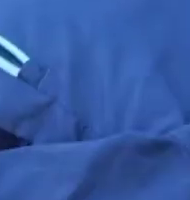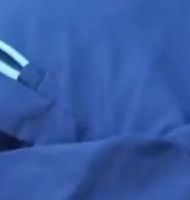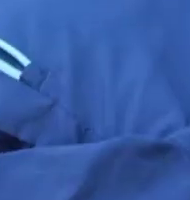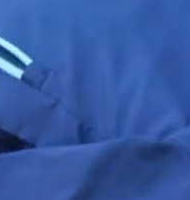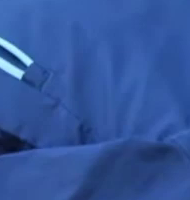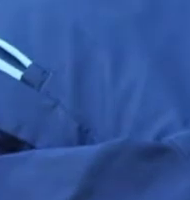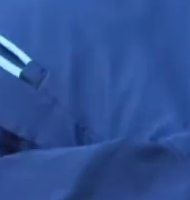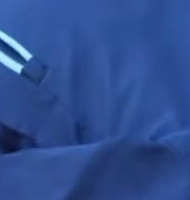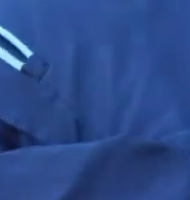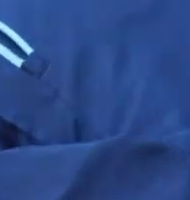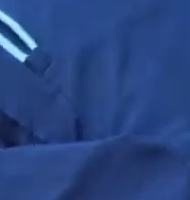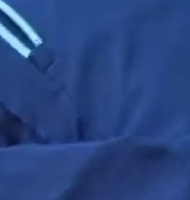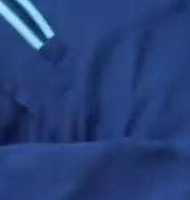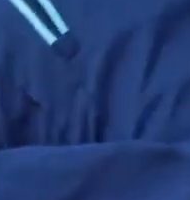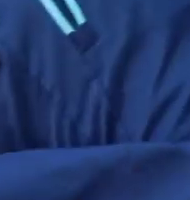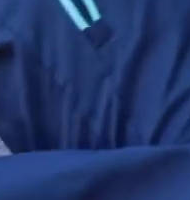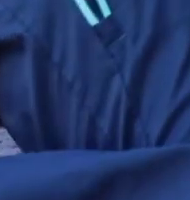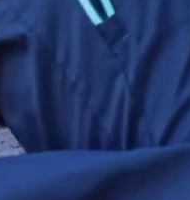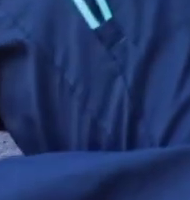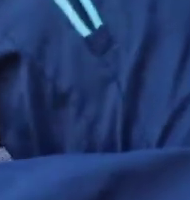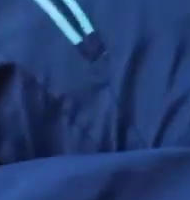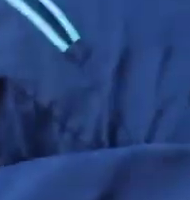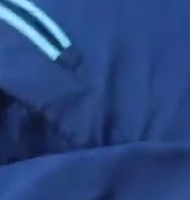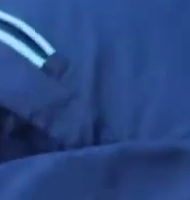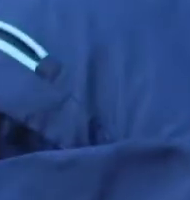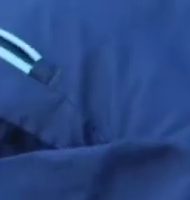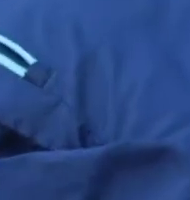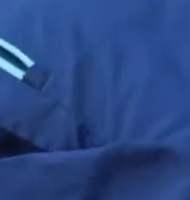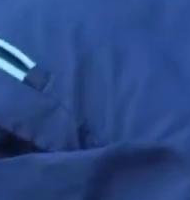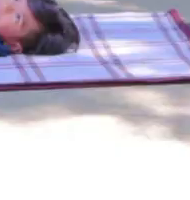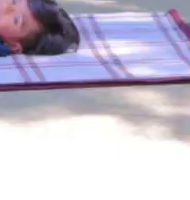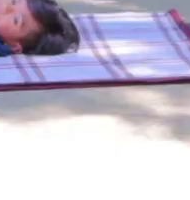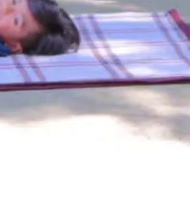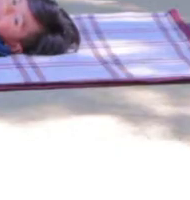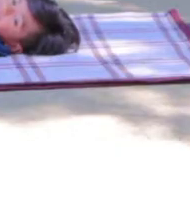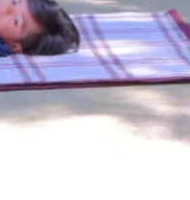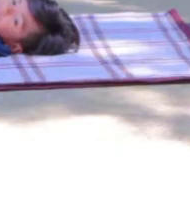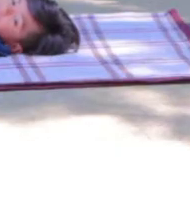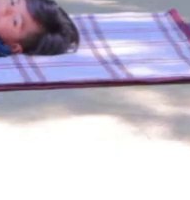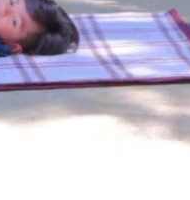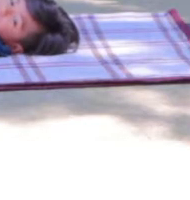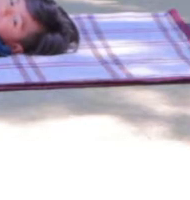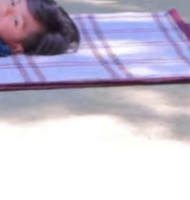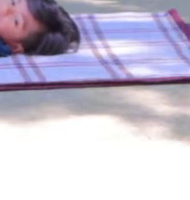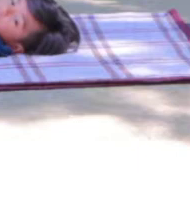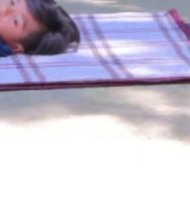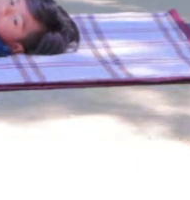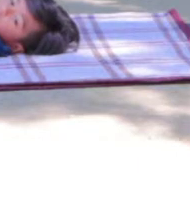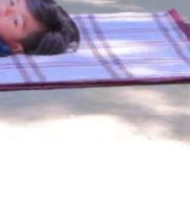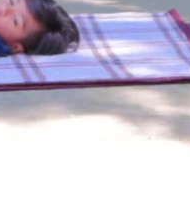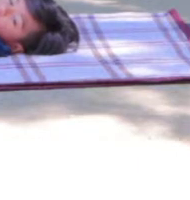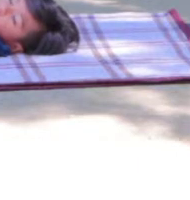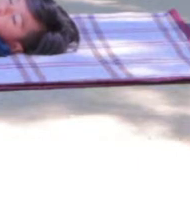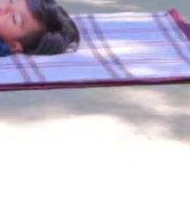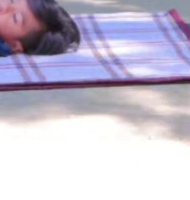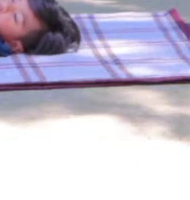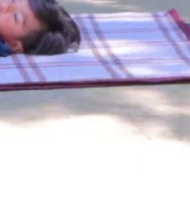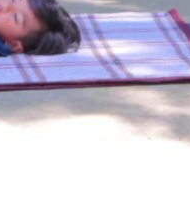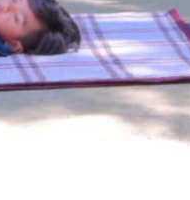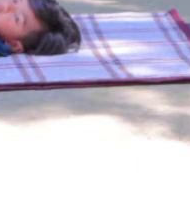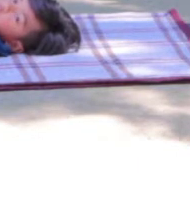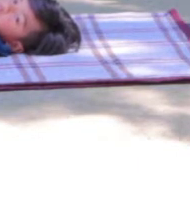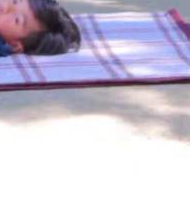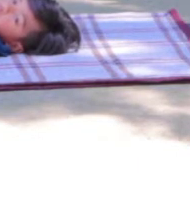Trabajamos. Bajamos. Subimos. Bajamos. Respirando. Respiramos. Bajamos.